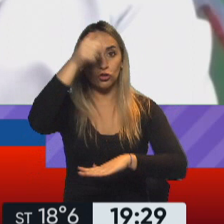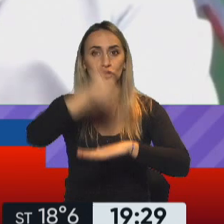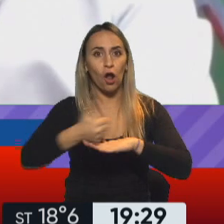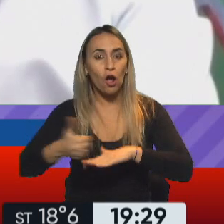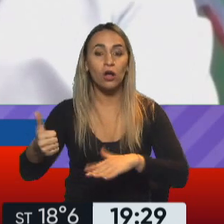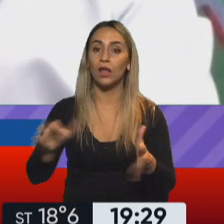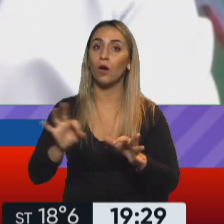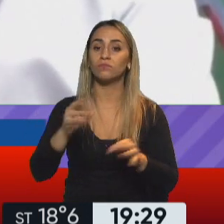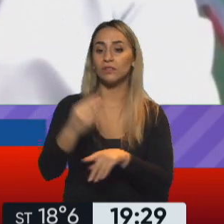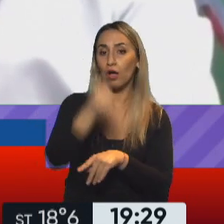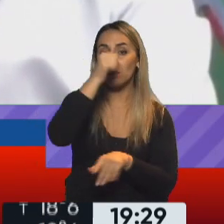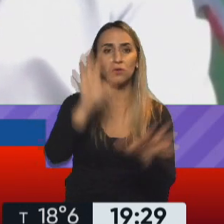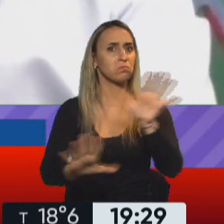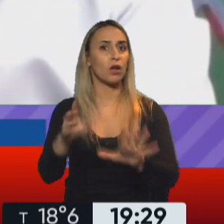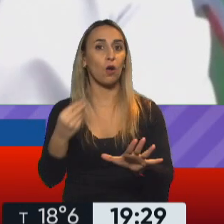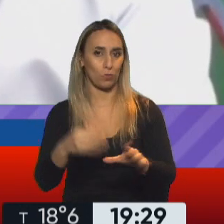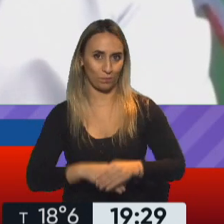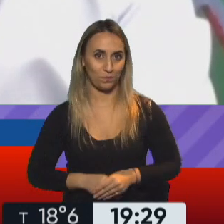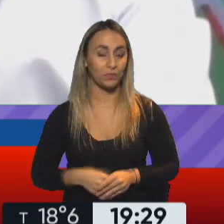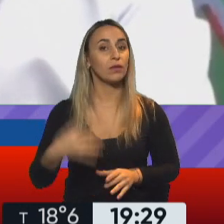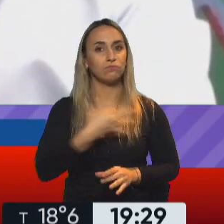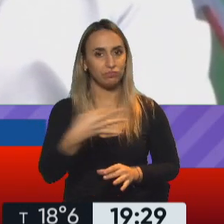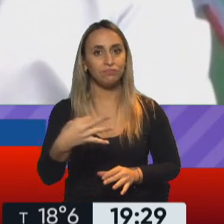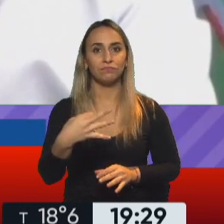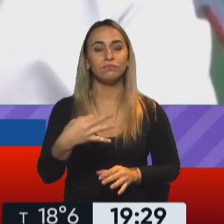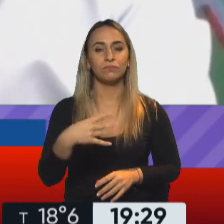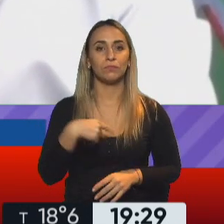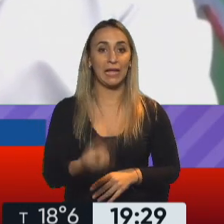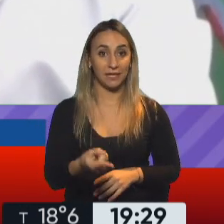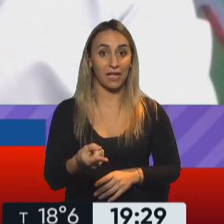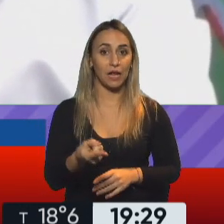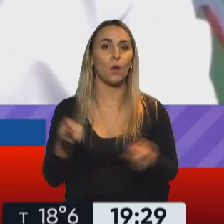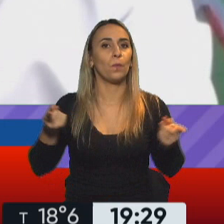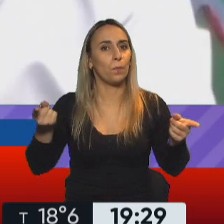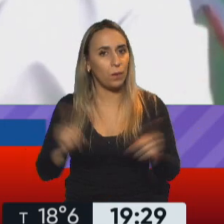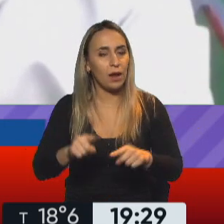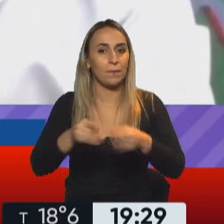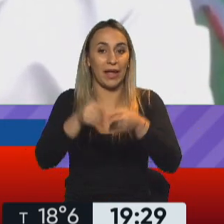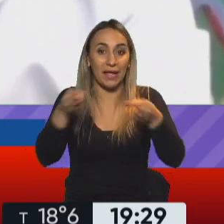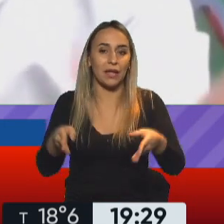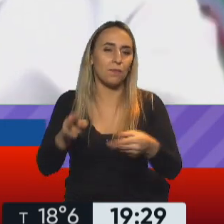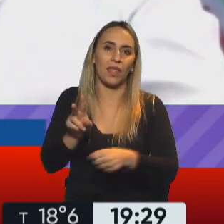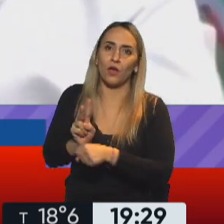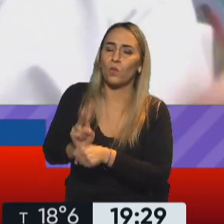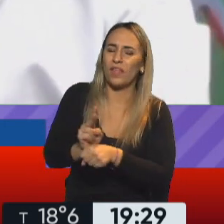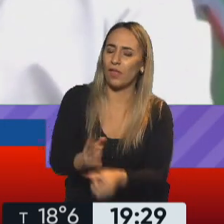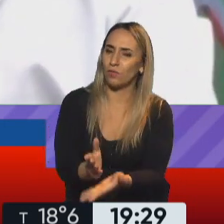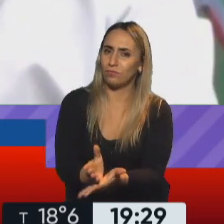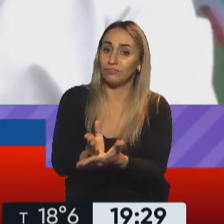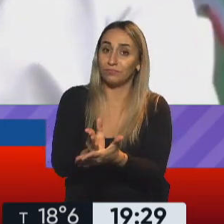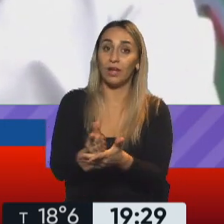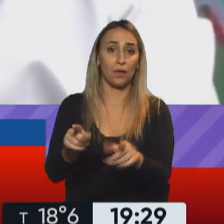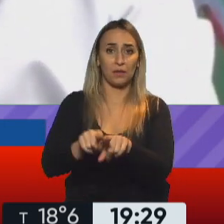sábado y domingo? Sí, efectivamente. Mañana volvemos a la etapa de mayores cuidados, digamos, como había estado